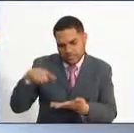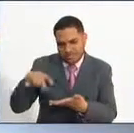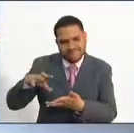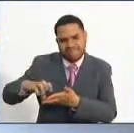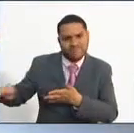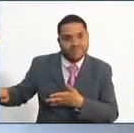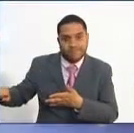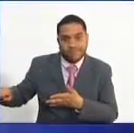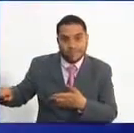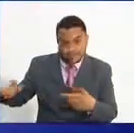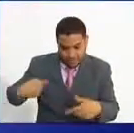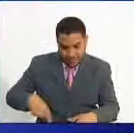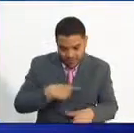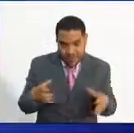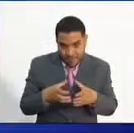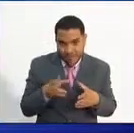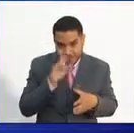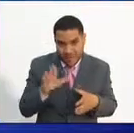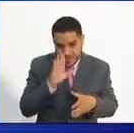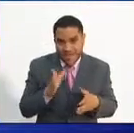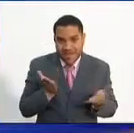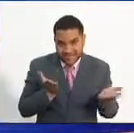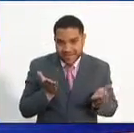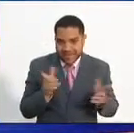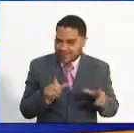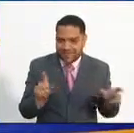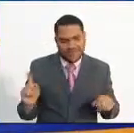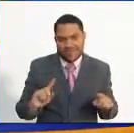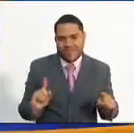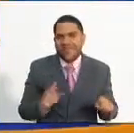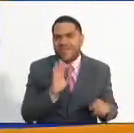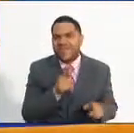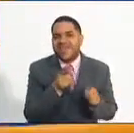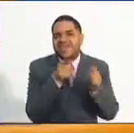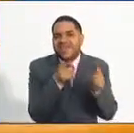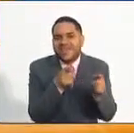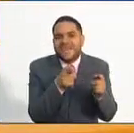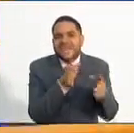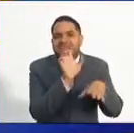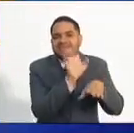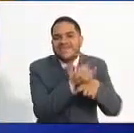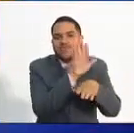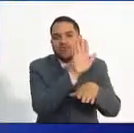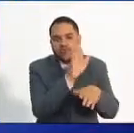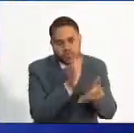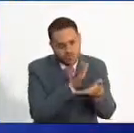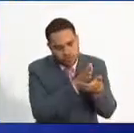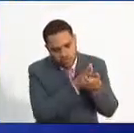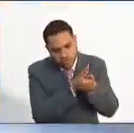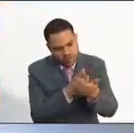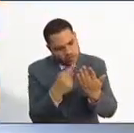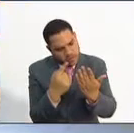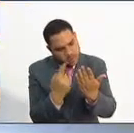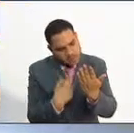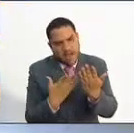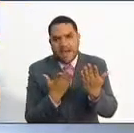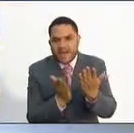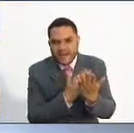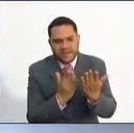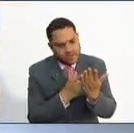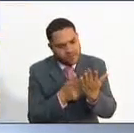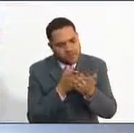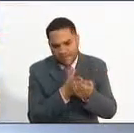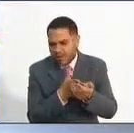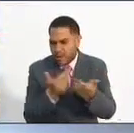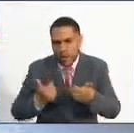realmente no fue la Comisión Nacional de Servicio Civil quien la dejó por fuera, sino el manual de funciones y requisitos mínimos expedido por la